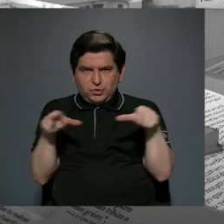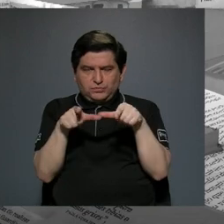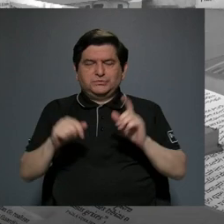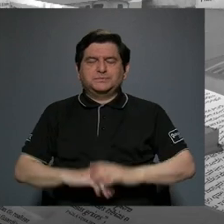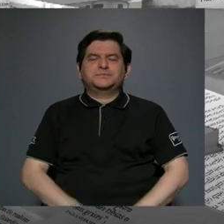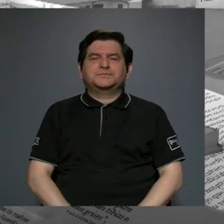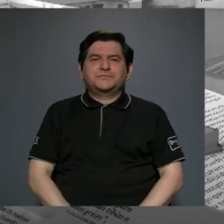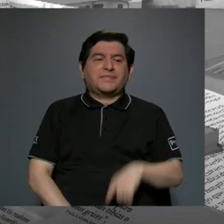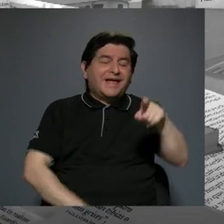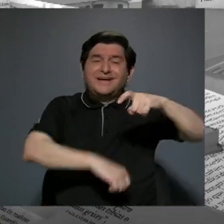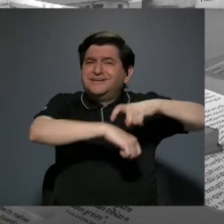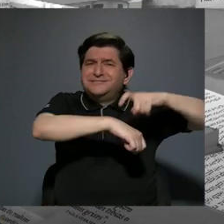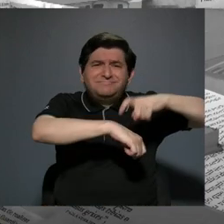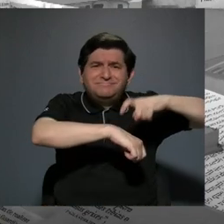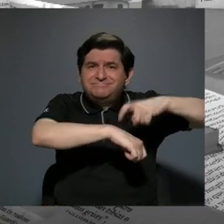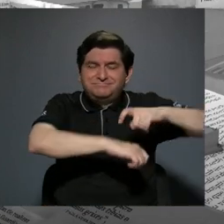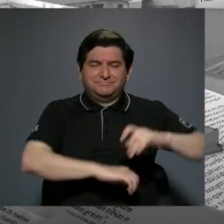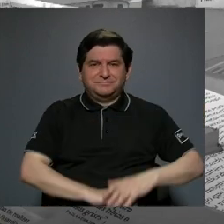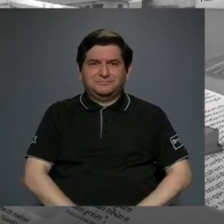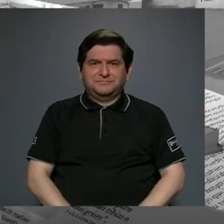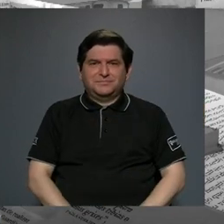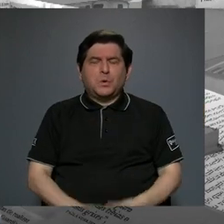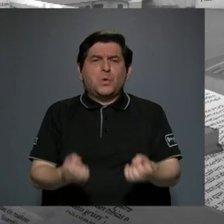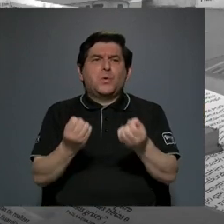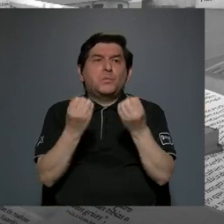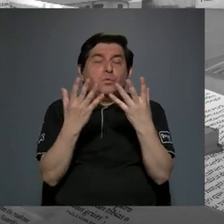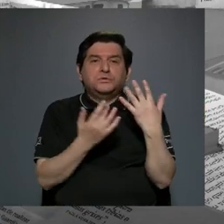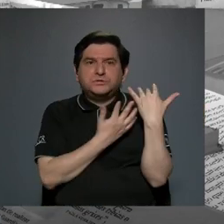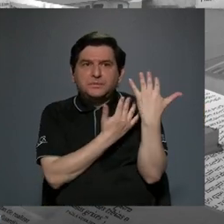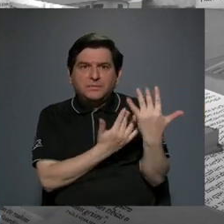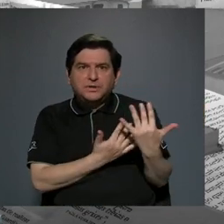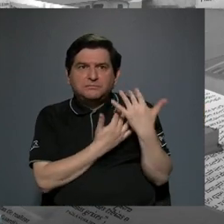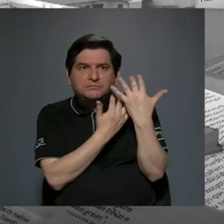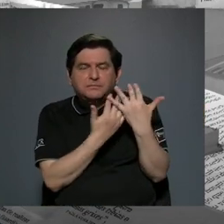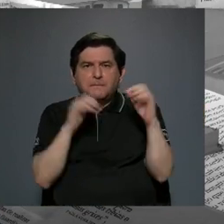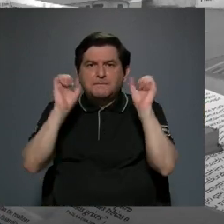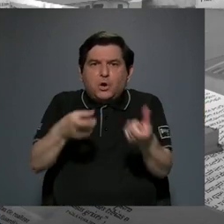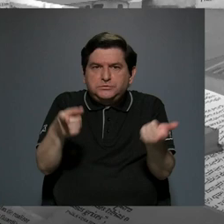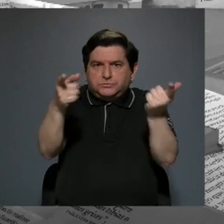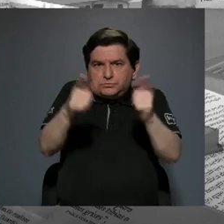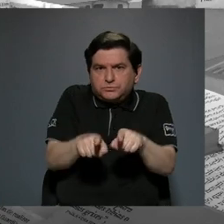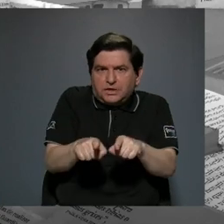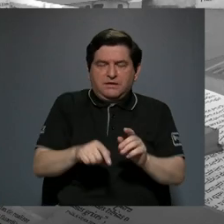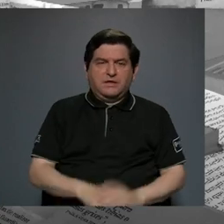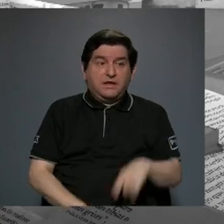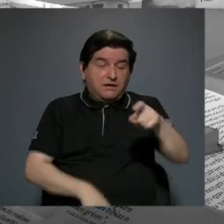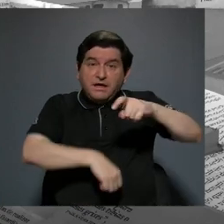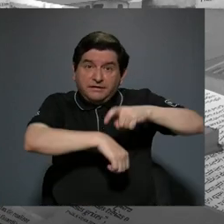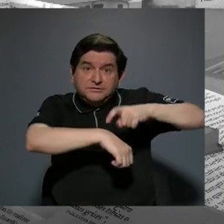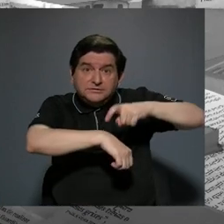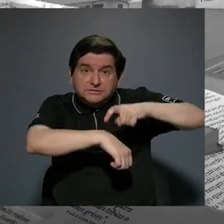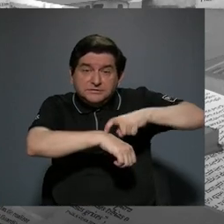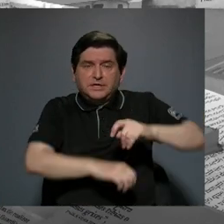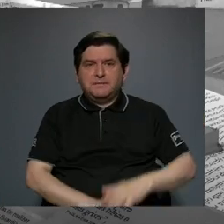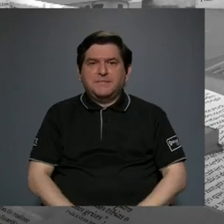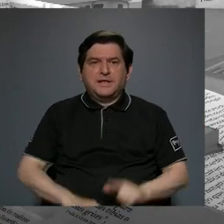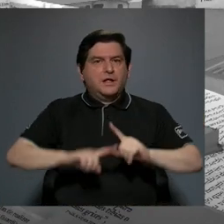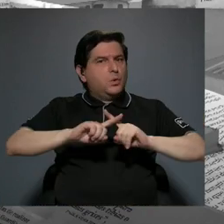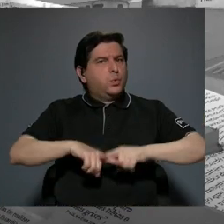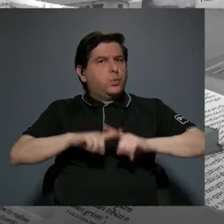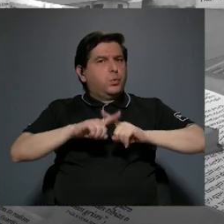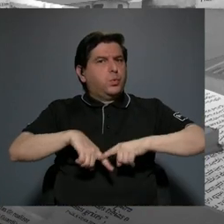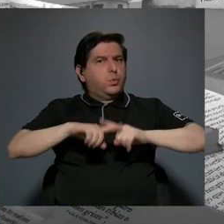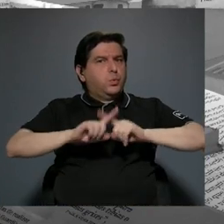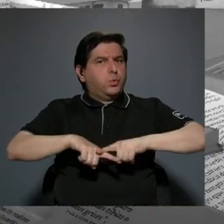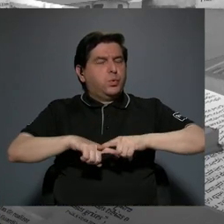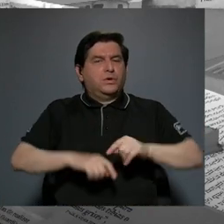Y entonces en ese momento había mucha expectativa sobre lo que podía pasar, porque en ese momento se dependía de